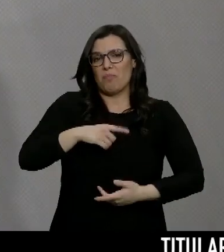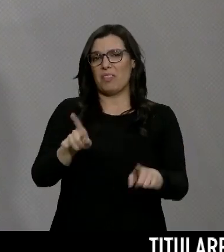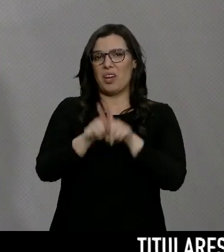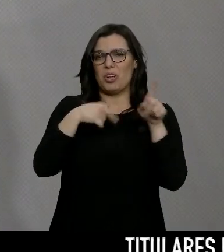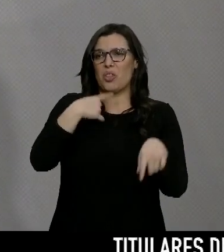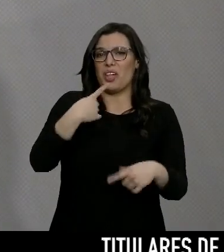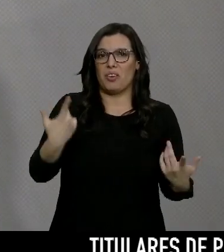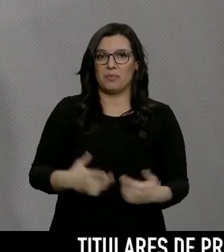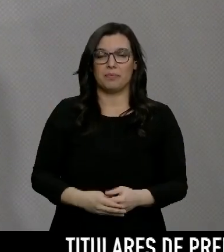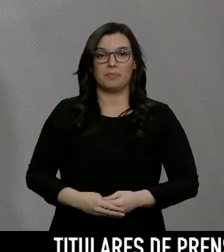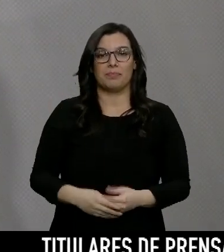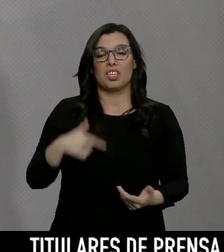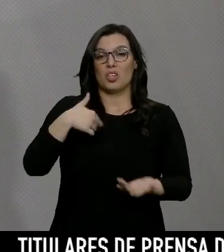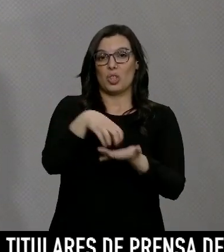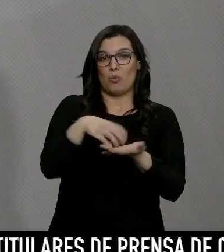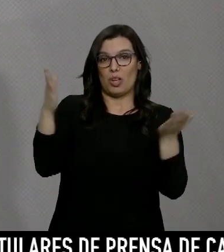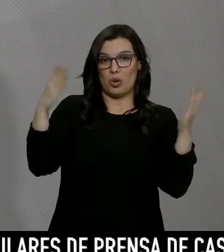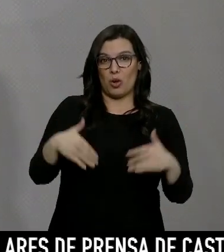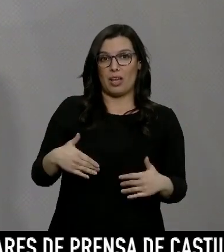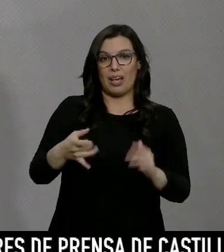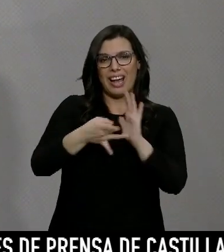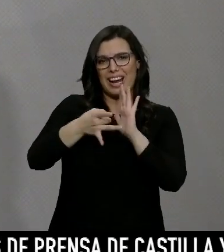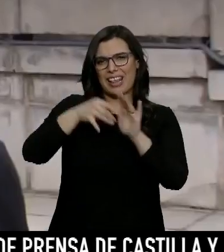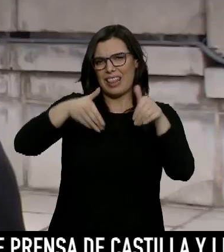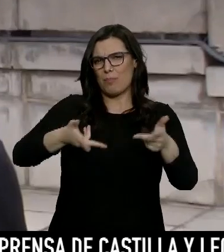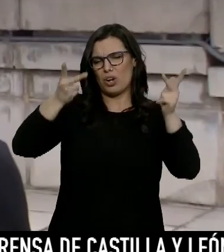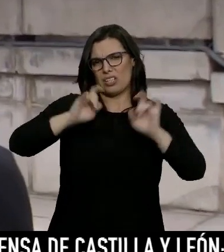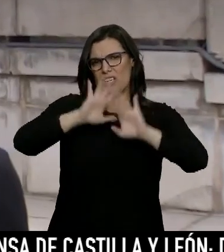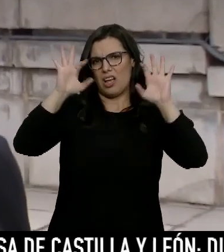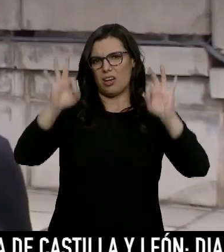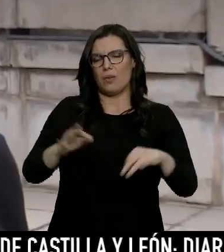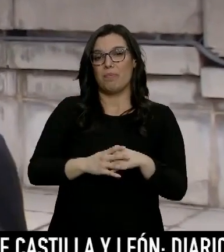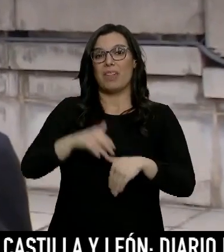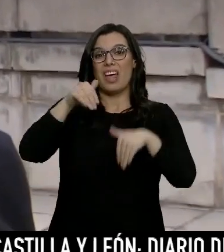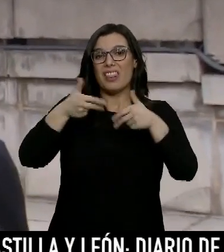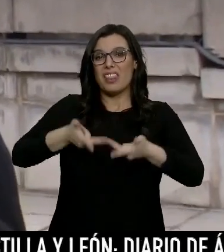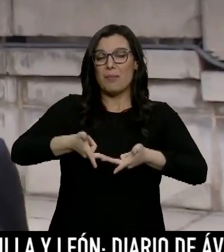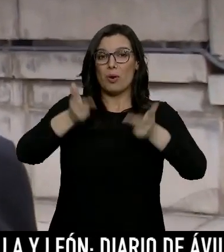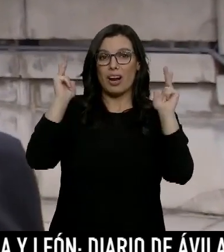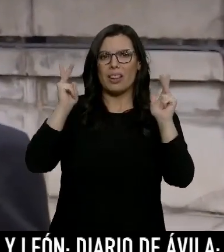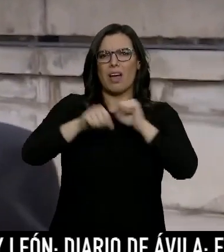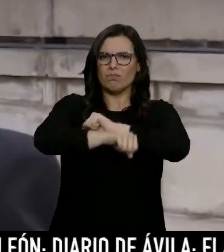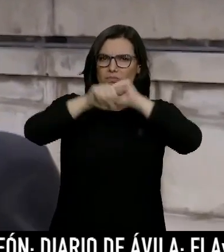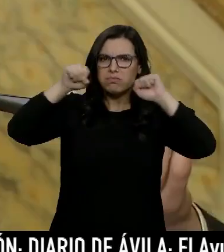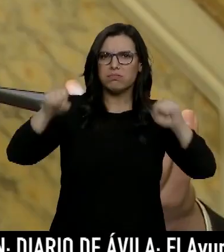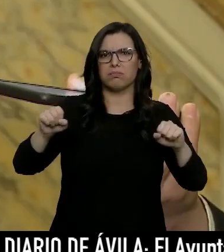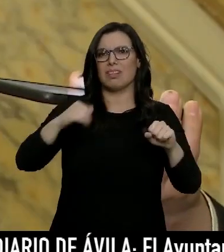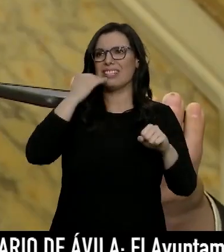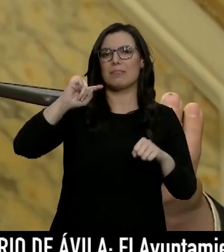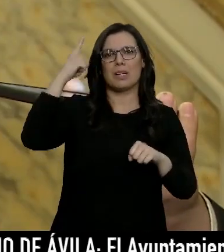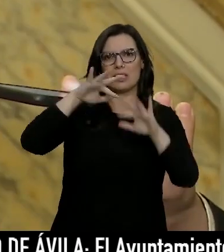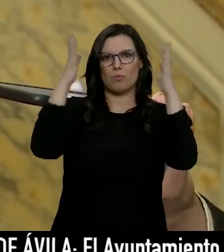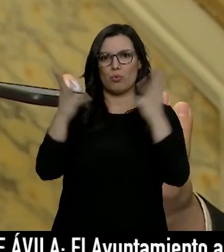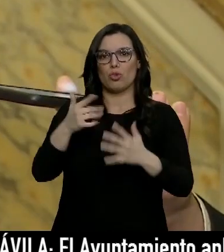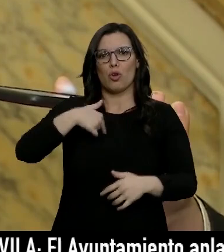tanto. No tengo la menor duda de la calidad democrática de España. Una de las democracias más solventes del mundo. Y yo